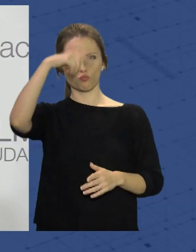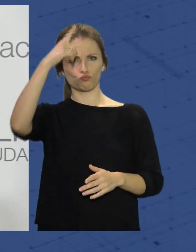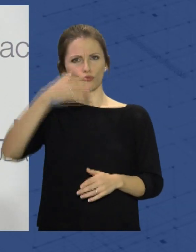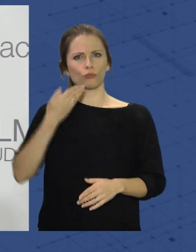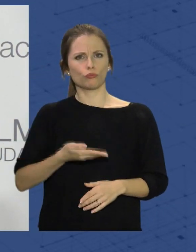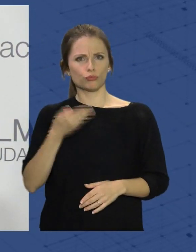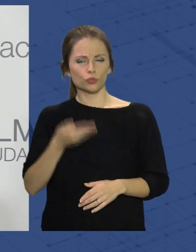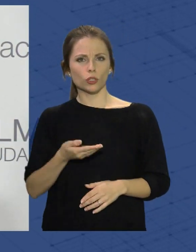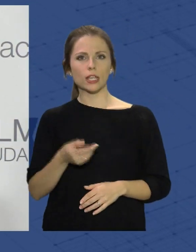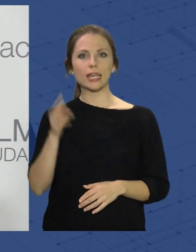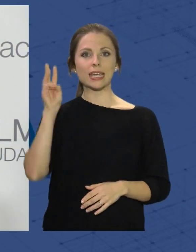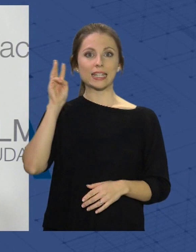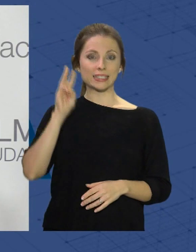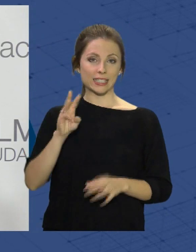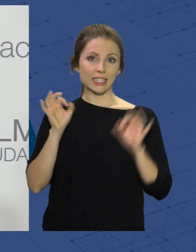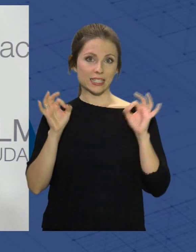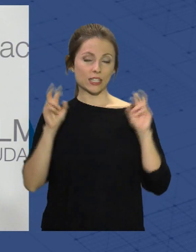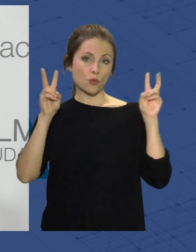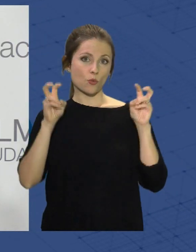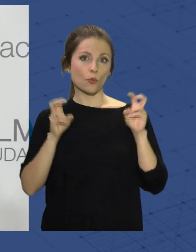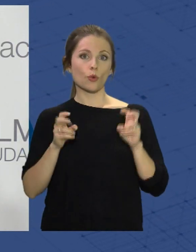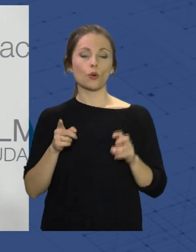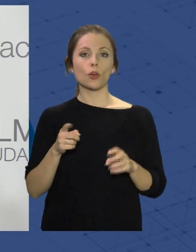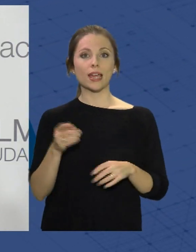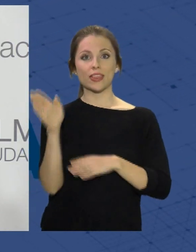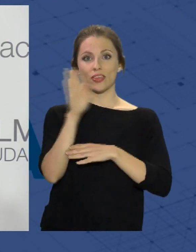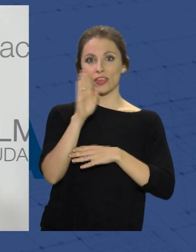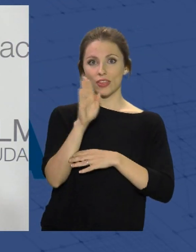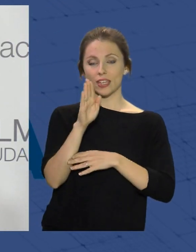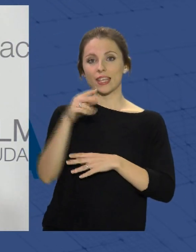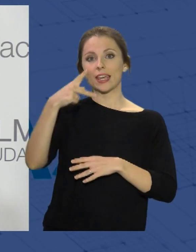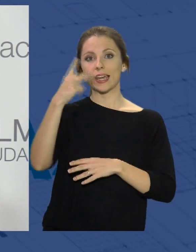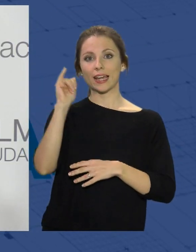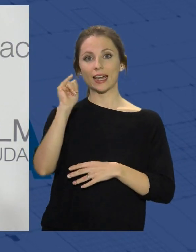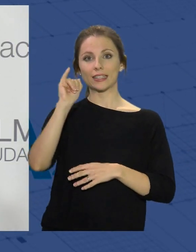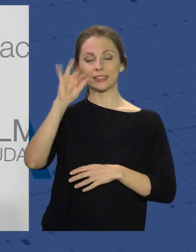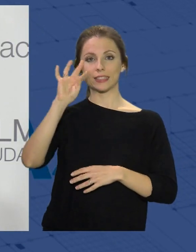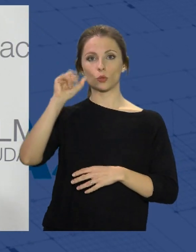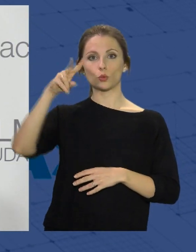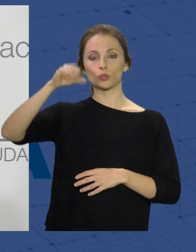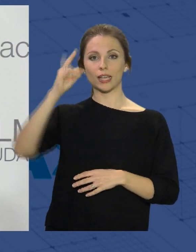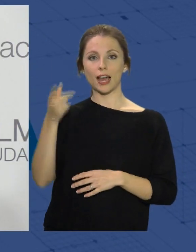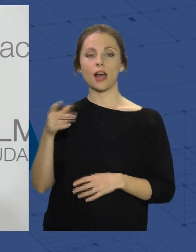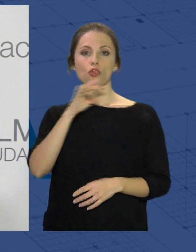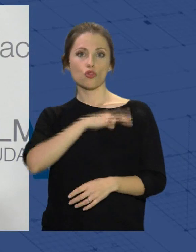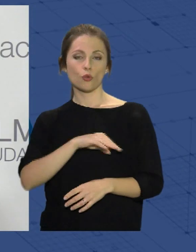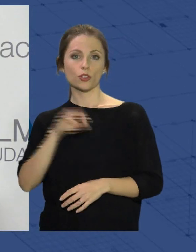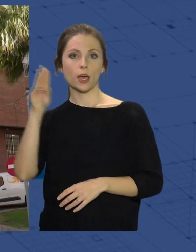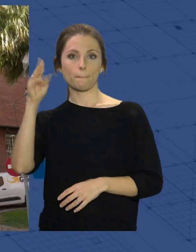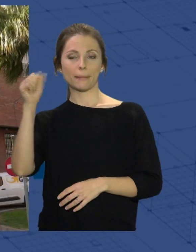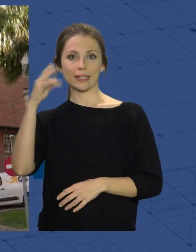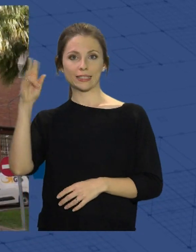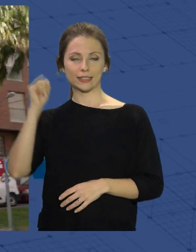tres nodos, como son el Cine Catiusca, Doña Paquita y el Mesón Gitano.